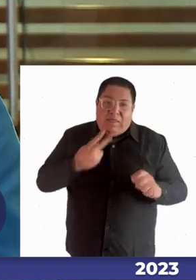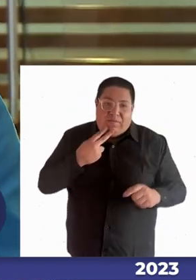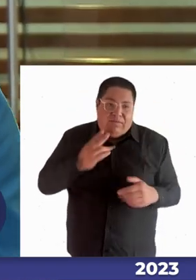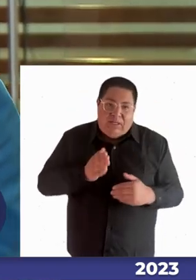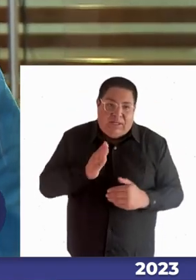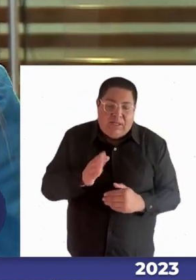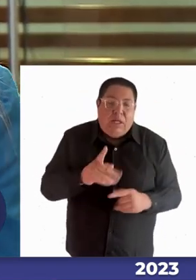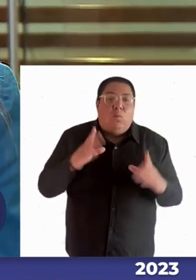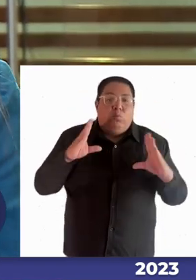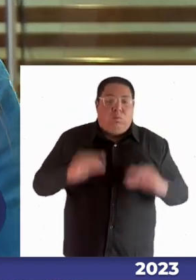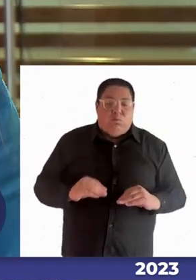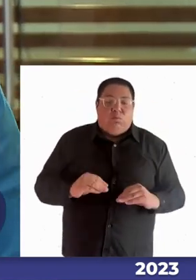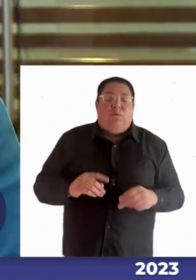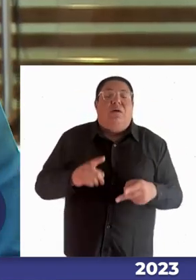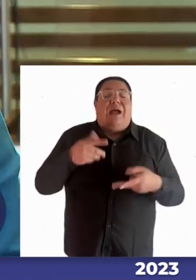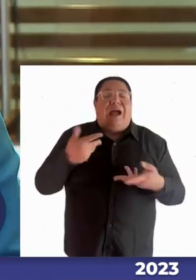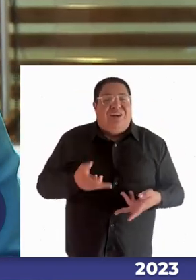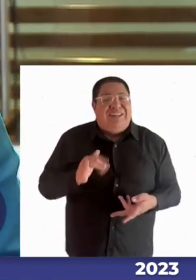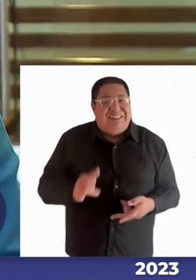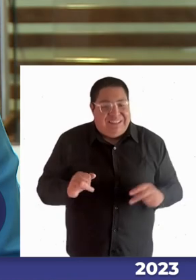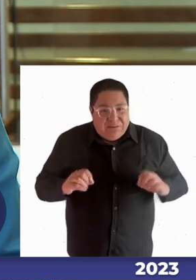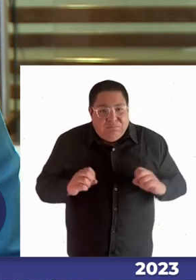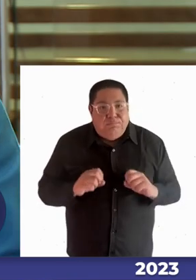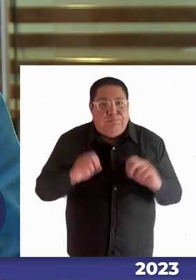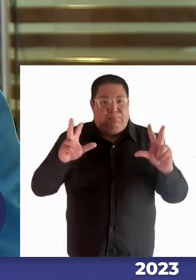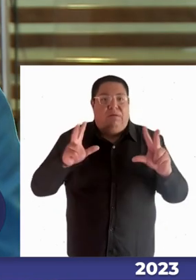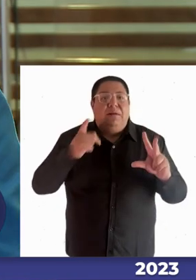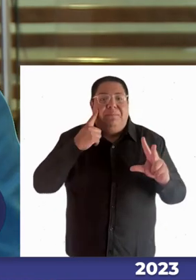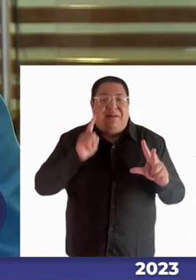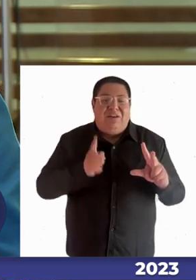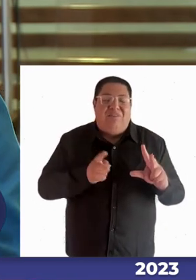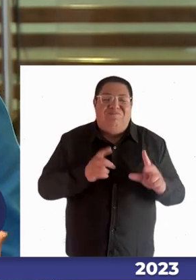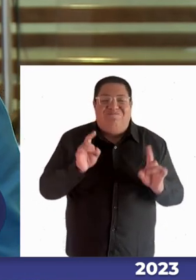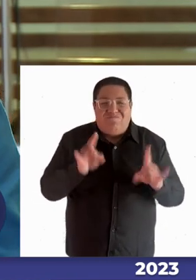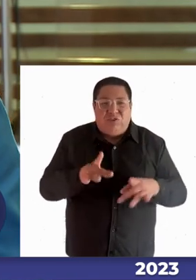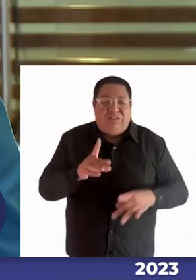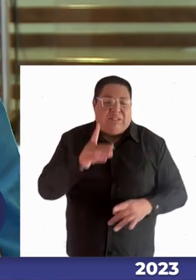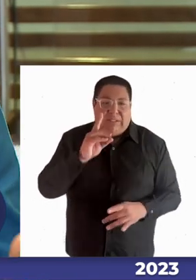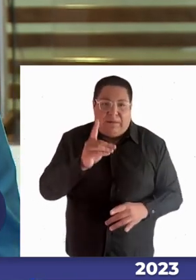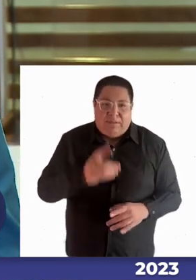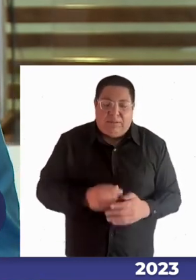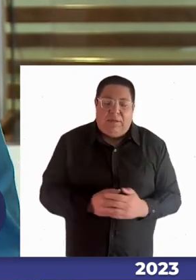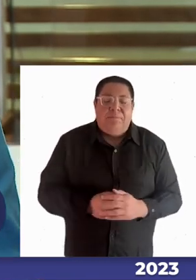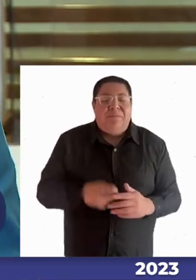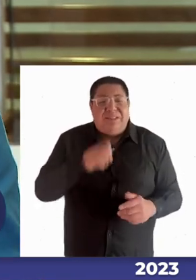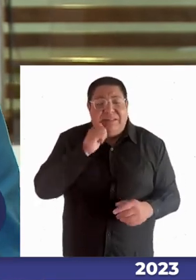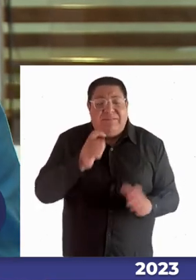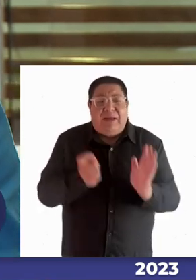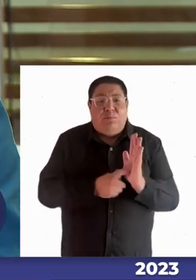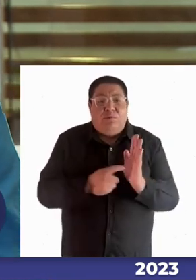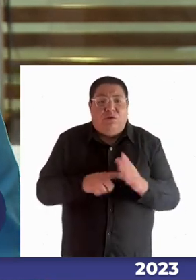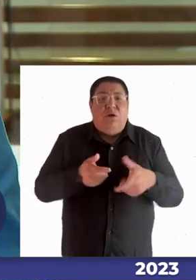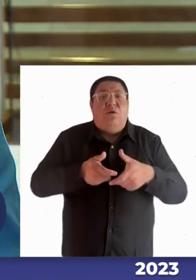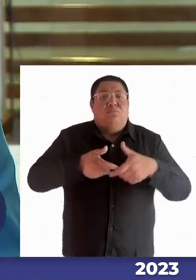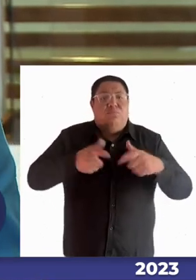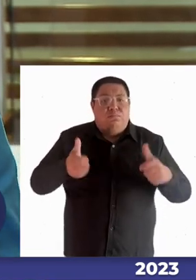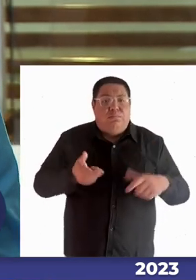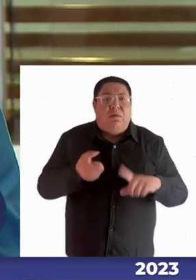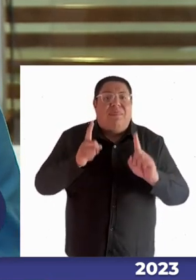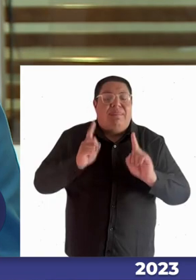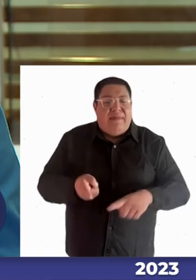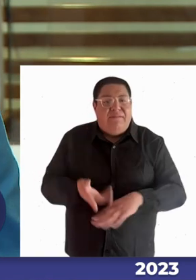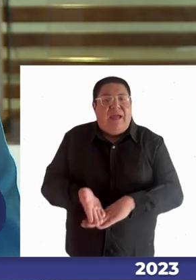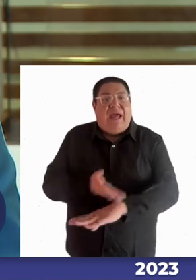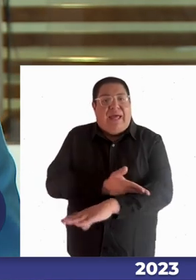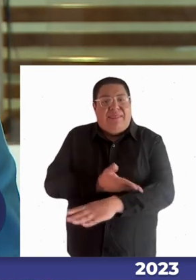sobreviven pero que quedan con algún grado de discapacidad por lo tanto esto va en aumento y tenemos que estar muy preparados para que la